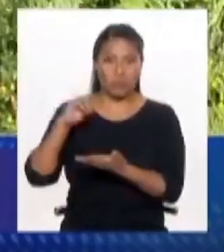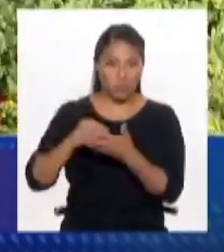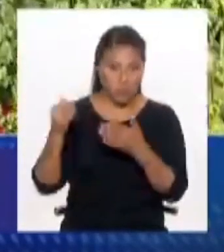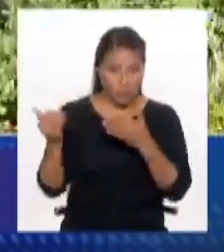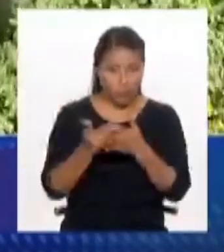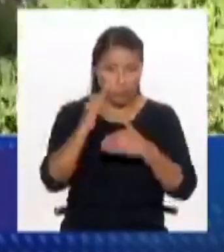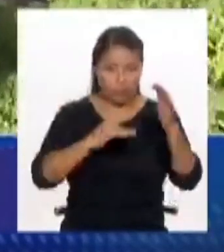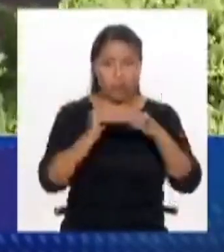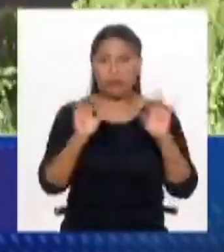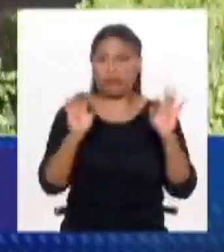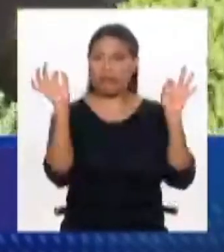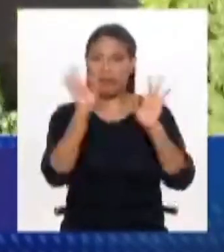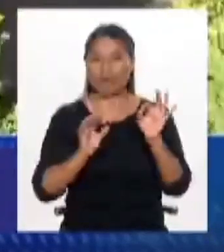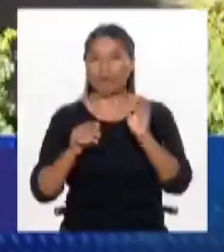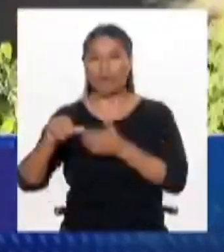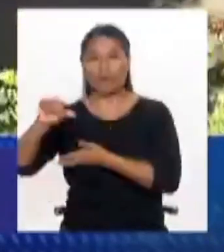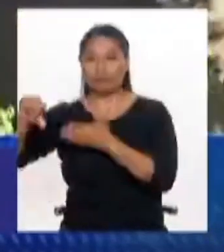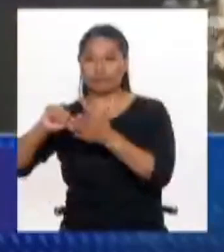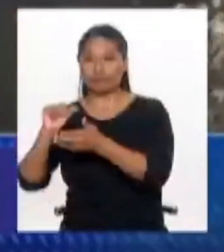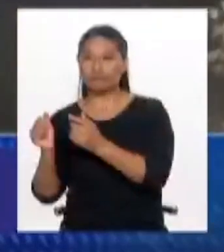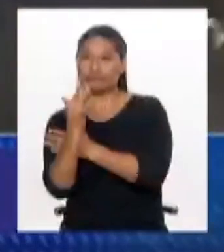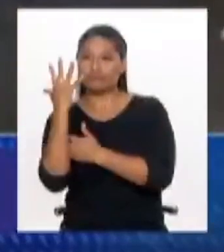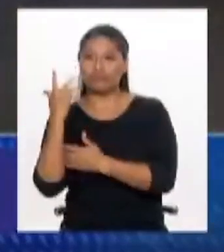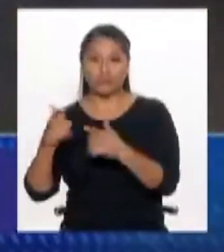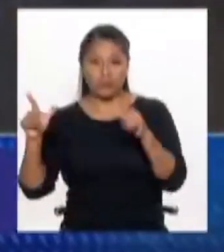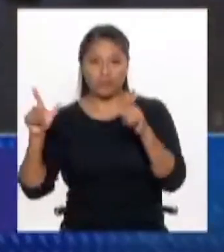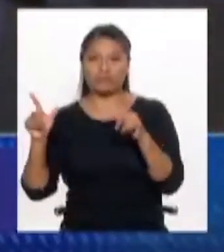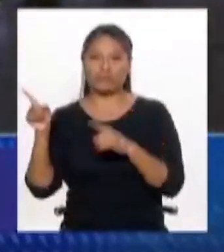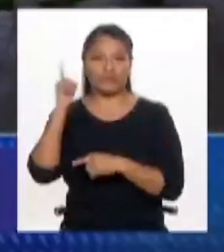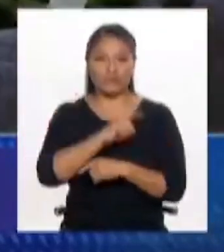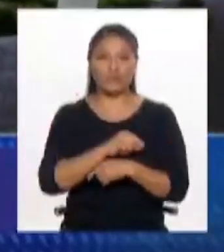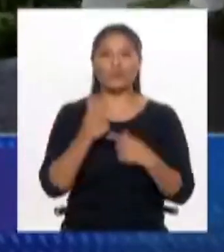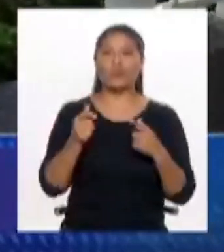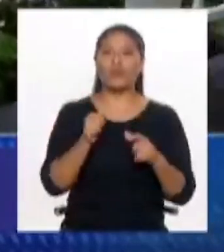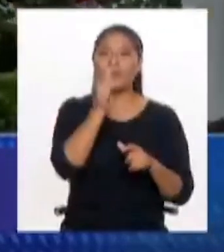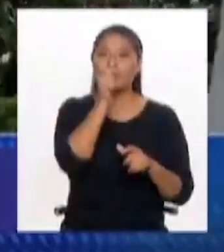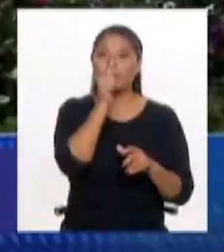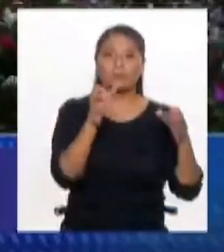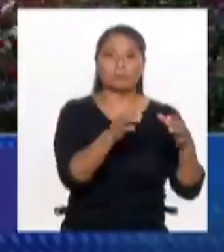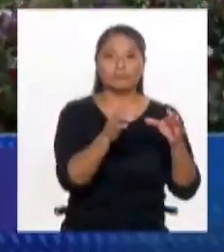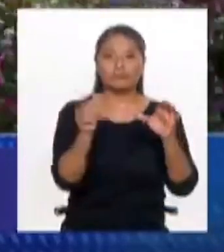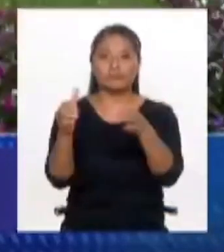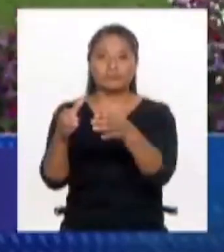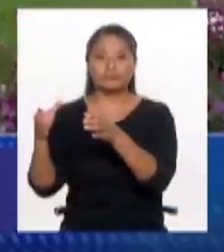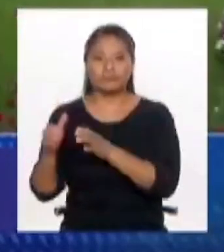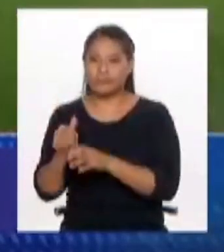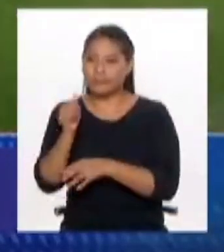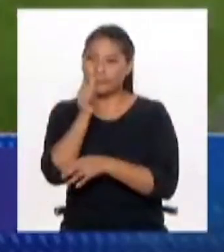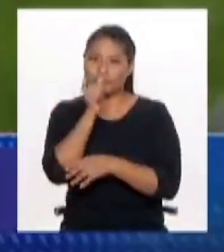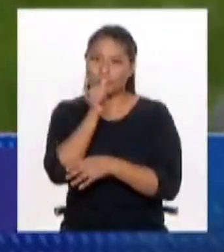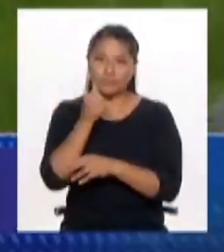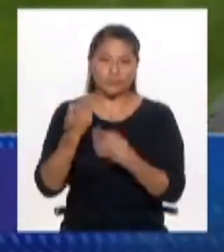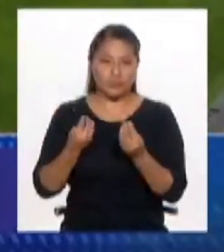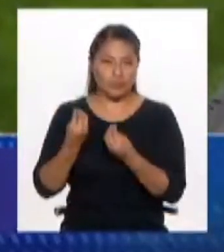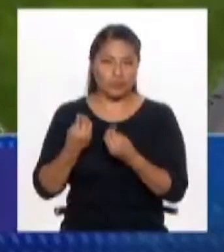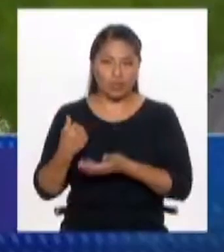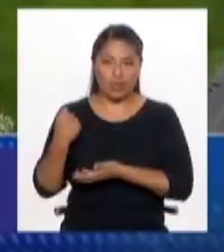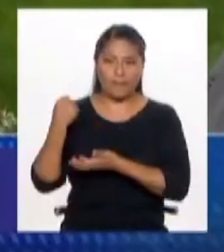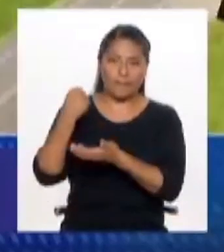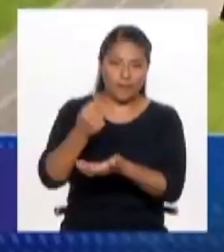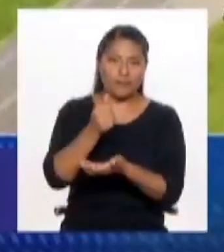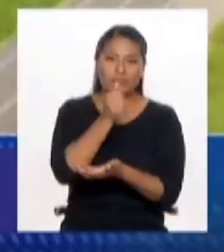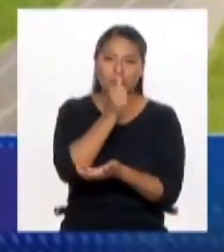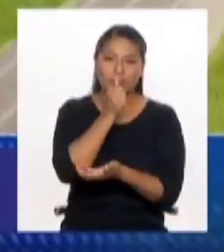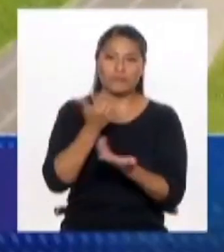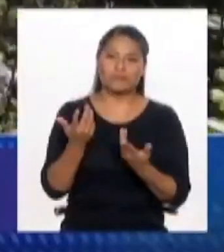plazas, espacios libres, y todo está relegado al espacio privado. Ese es el problema. Y al sector privado o la inversión privada.